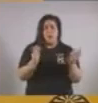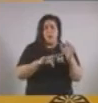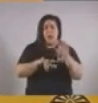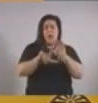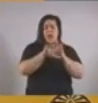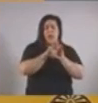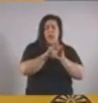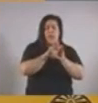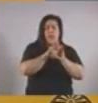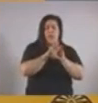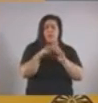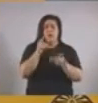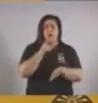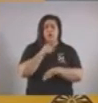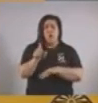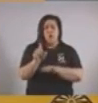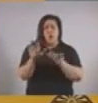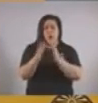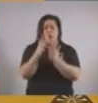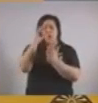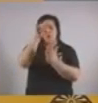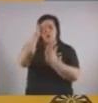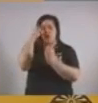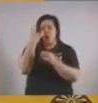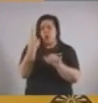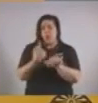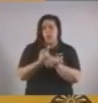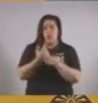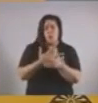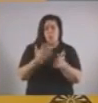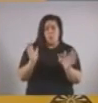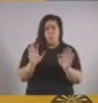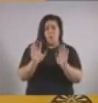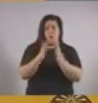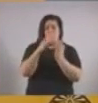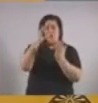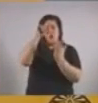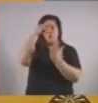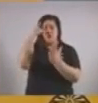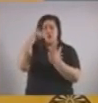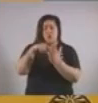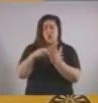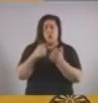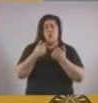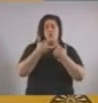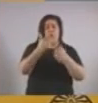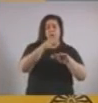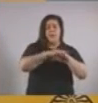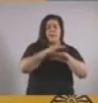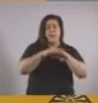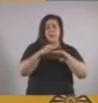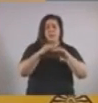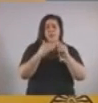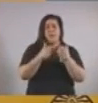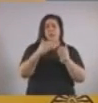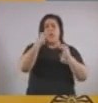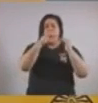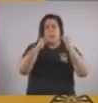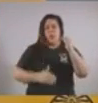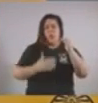no puede ir en contra de la Constitución. La Constitución es la que establece las responsabilidades de cada uno de los niveles de gobierno